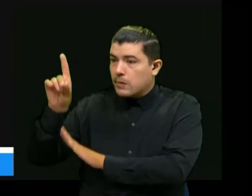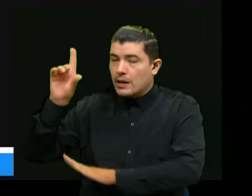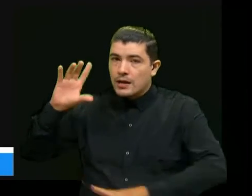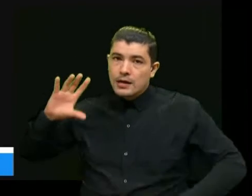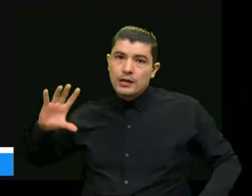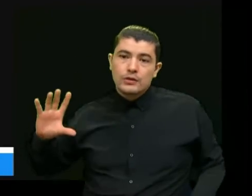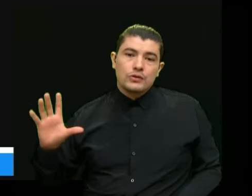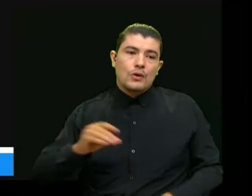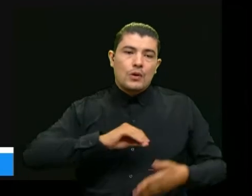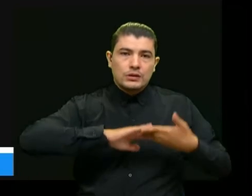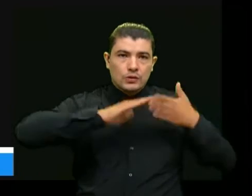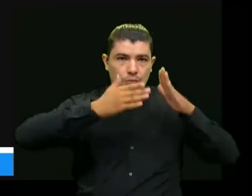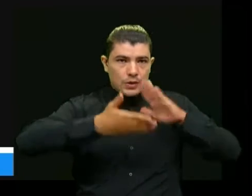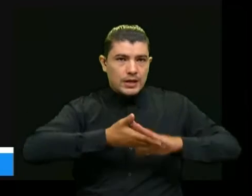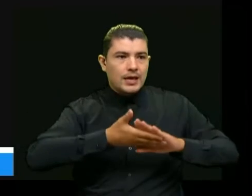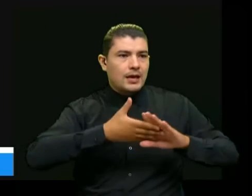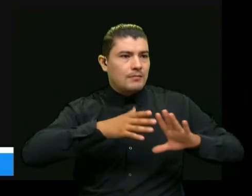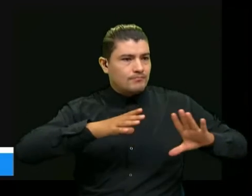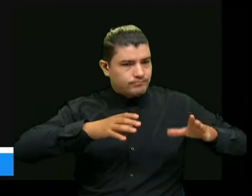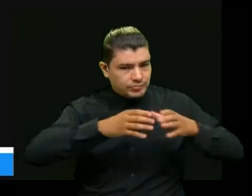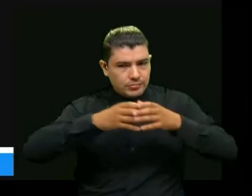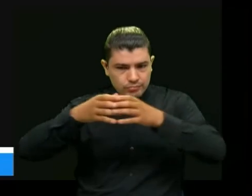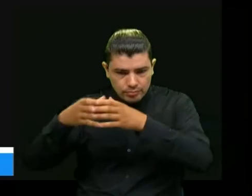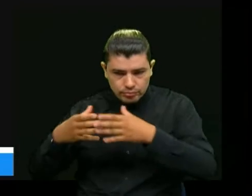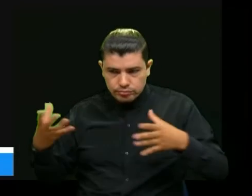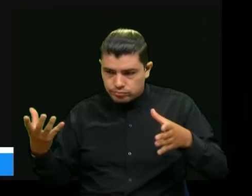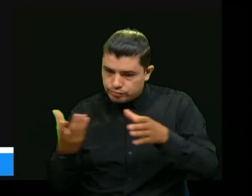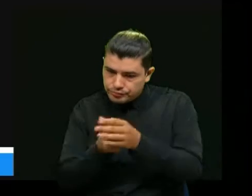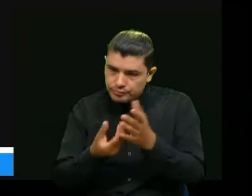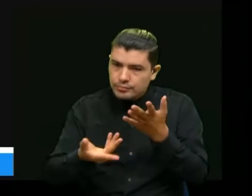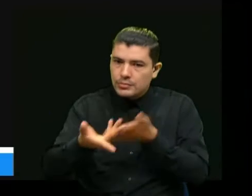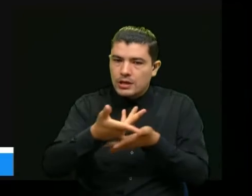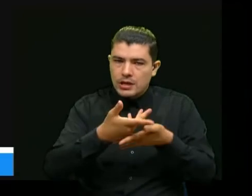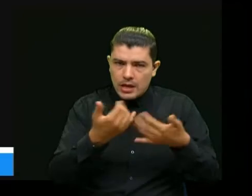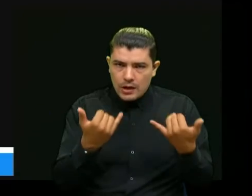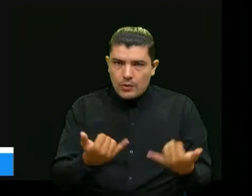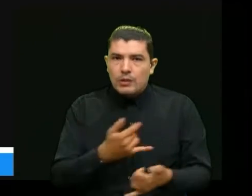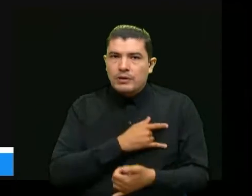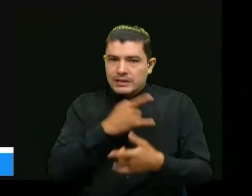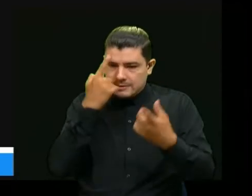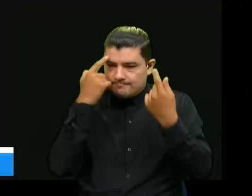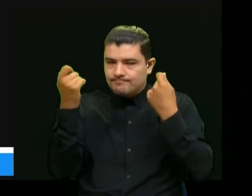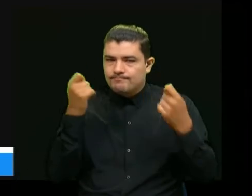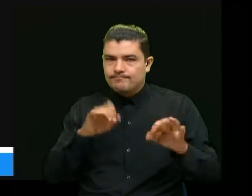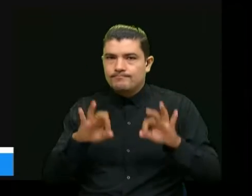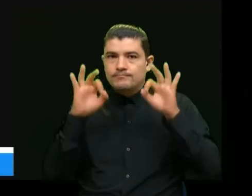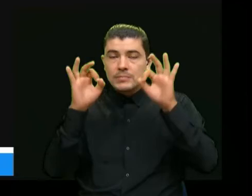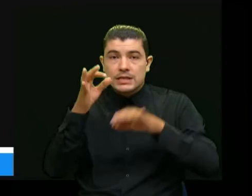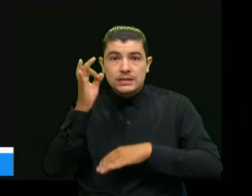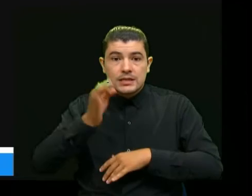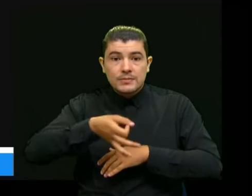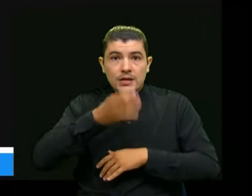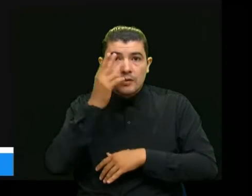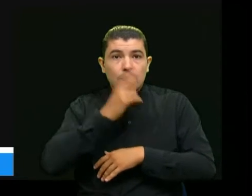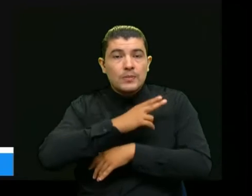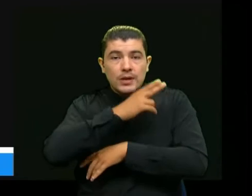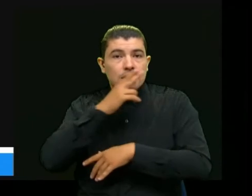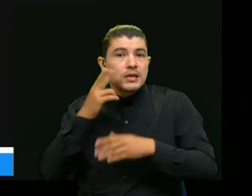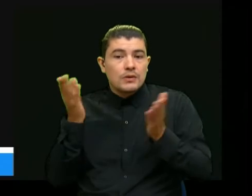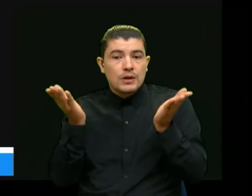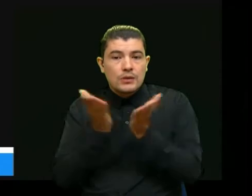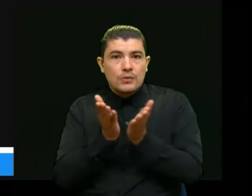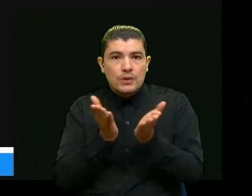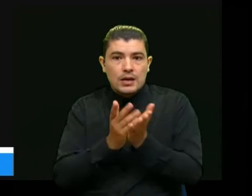poblaciones más vulnerables y cada vez tenemos más estrategias para eso comprometidos como siempre con la educación en